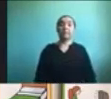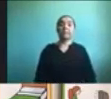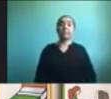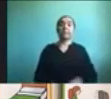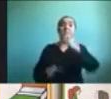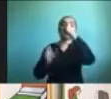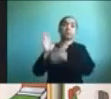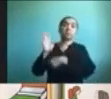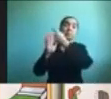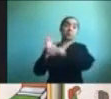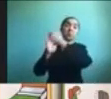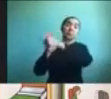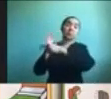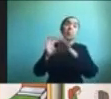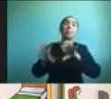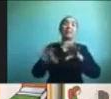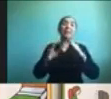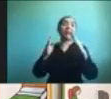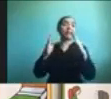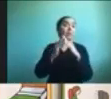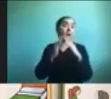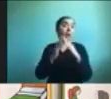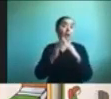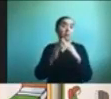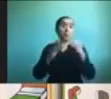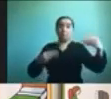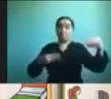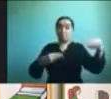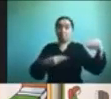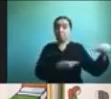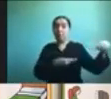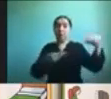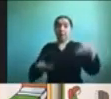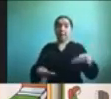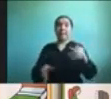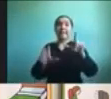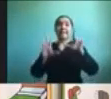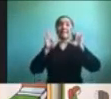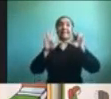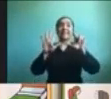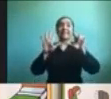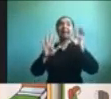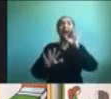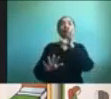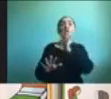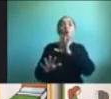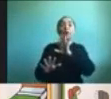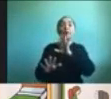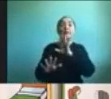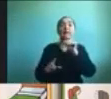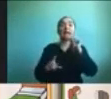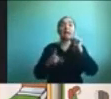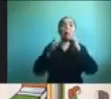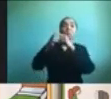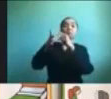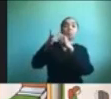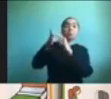con un cartón donde se pintaron siete colores diferentes para indicar cada día de la semana